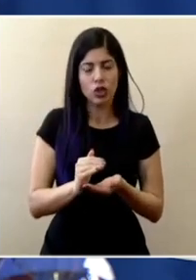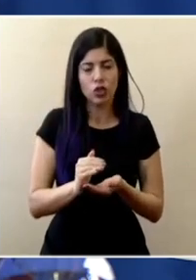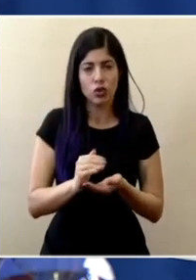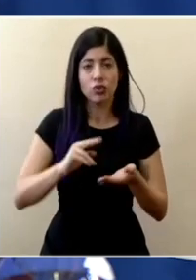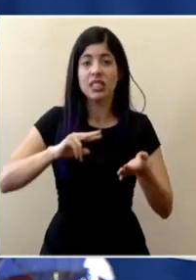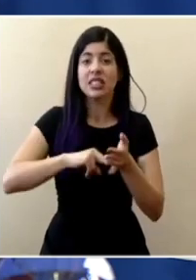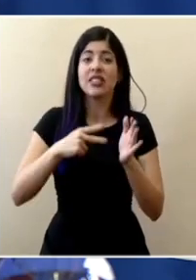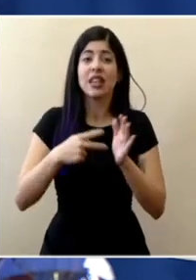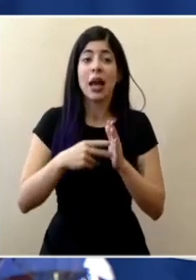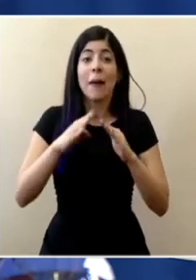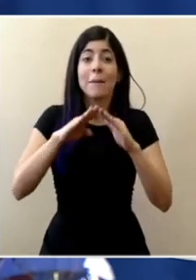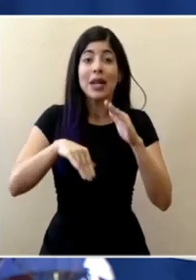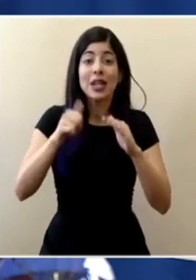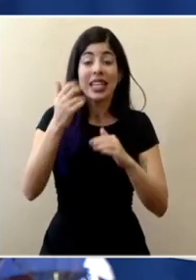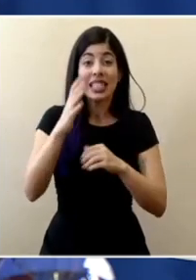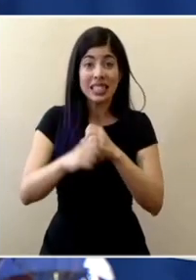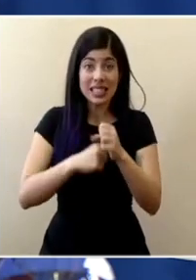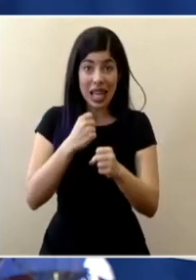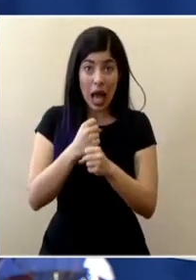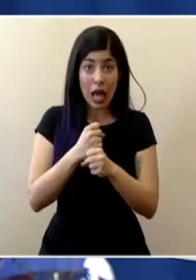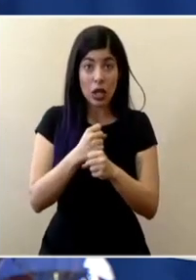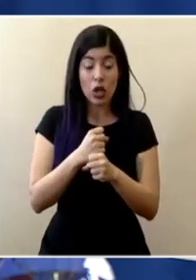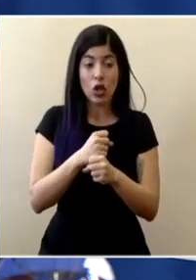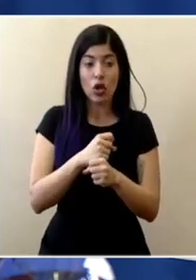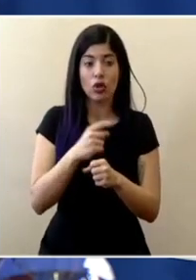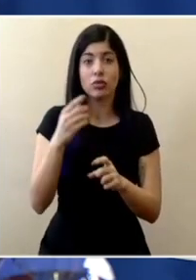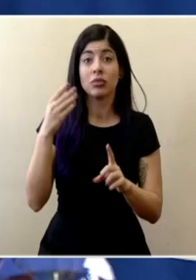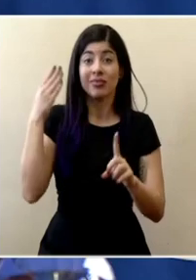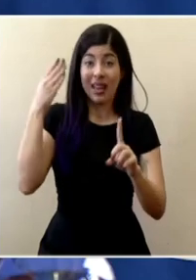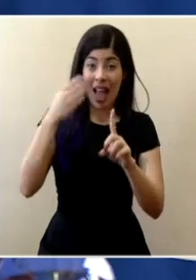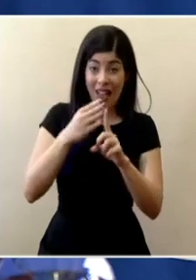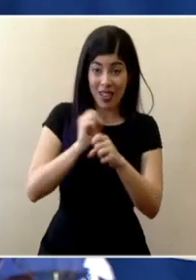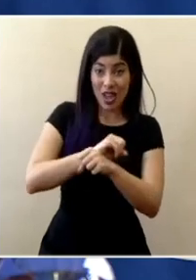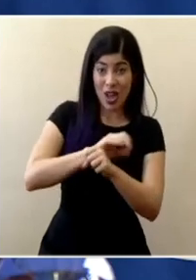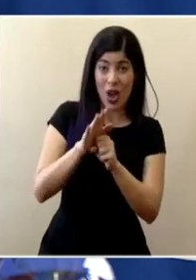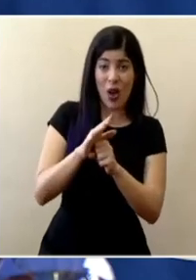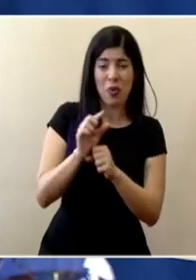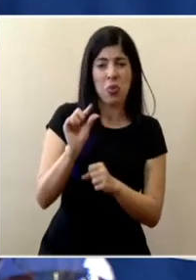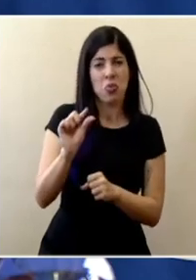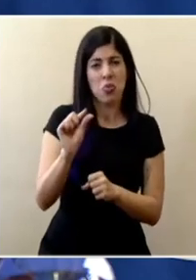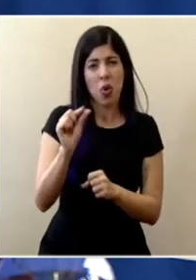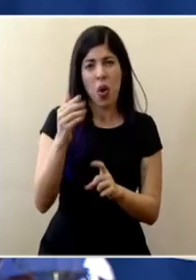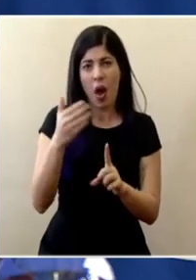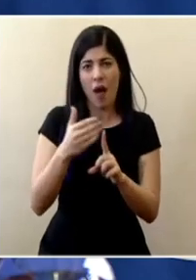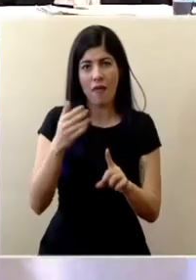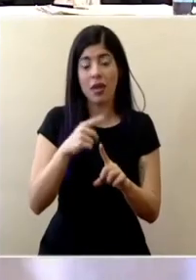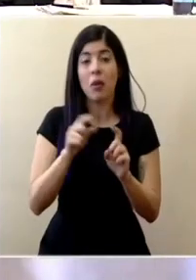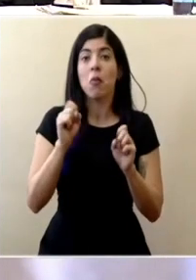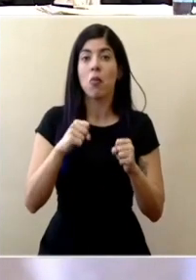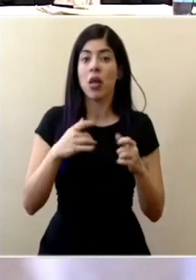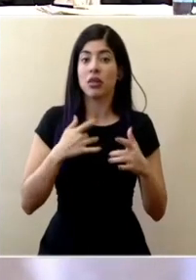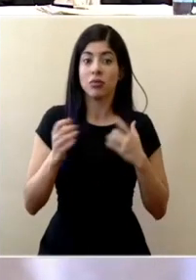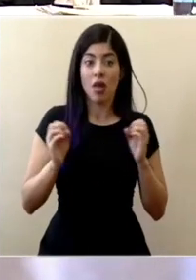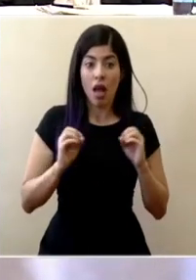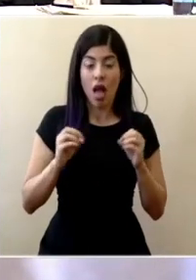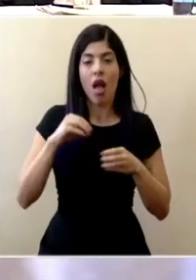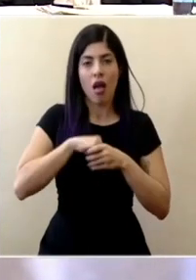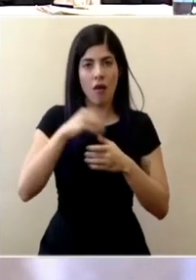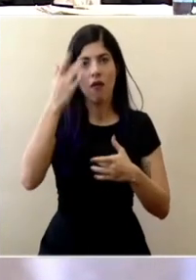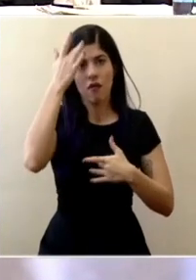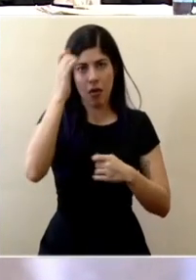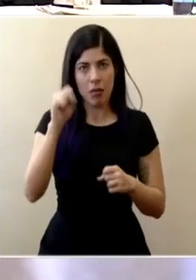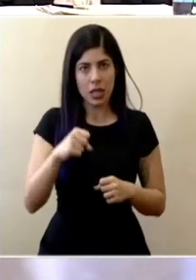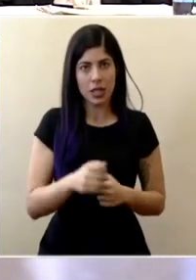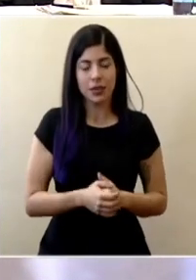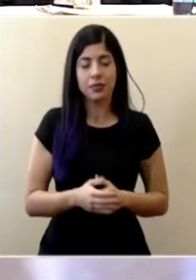de menores de 15 años la afectación es bastante bastante baja doña pilar desea hacer